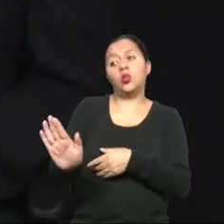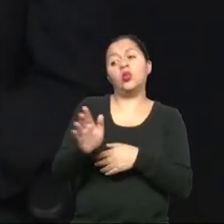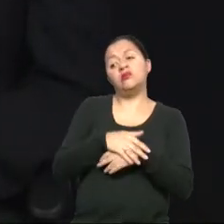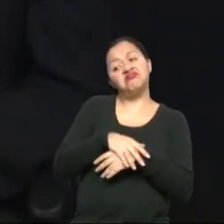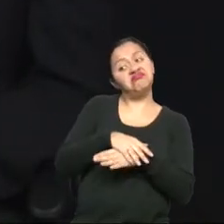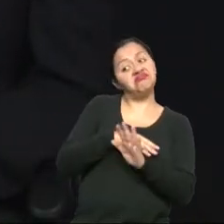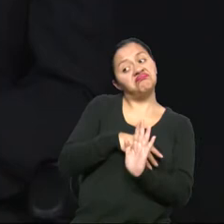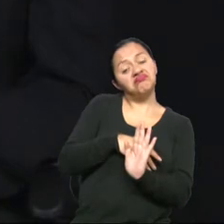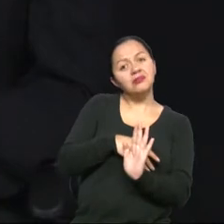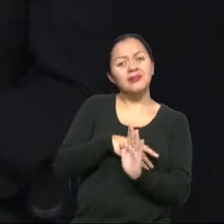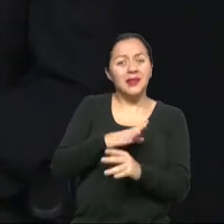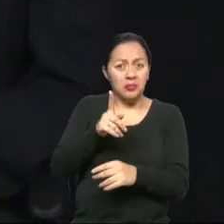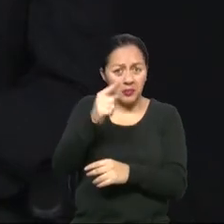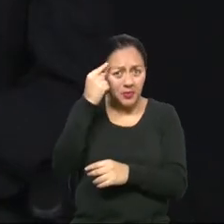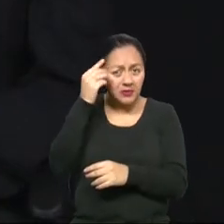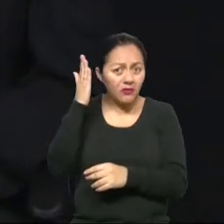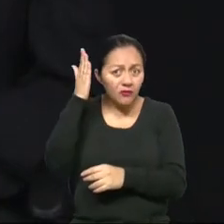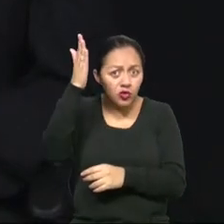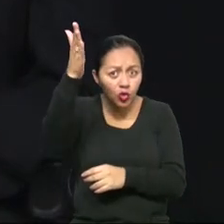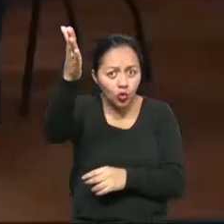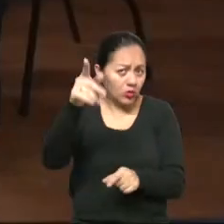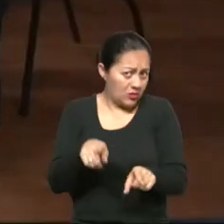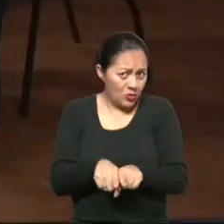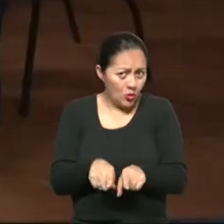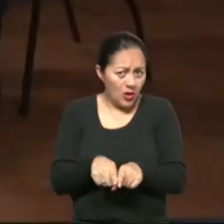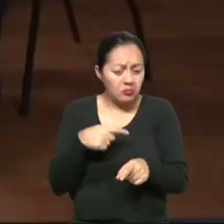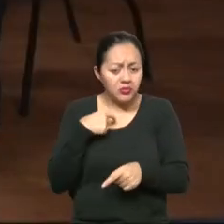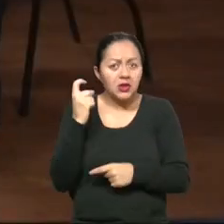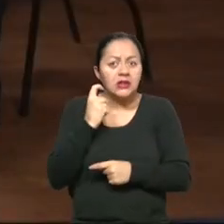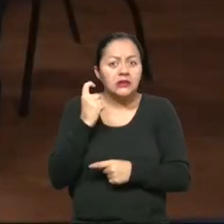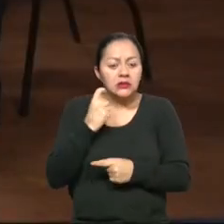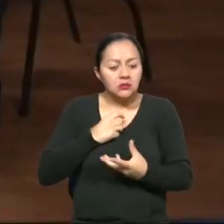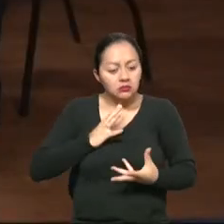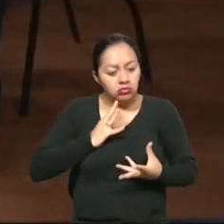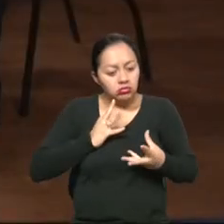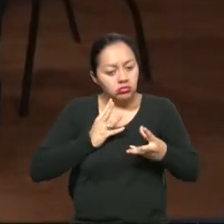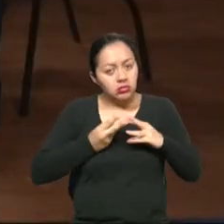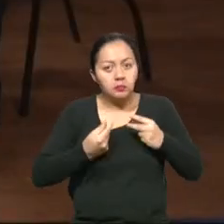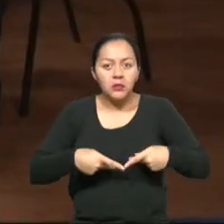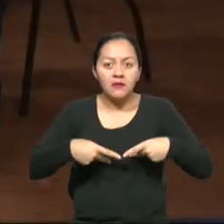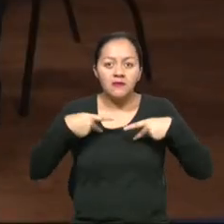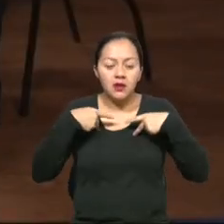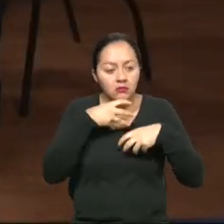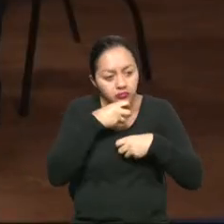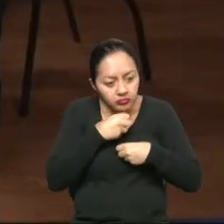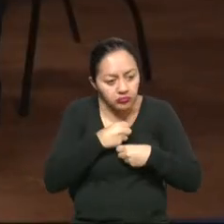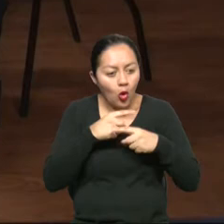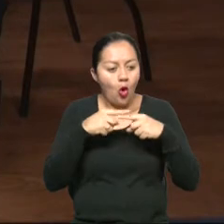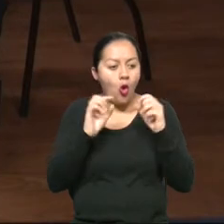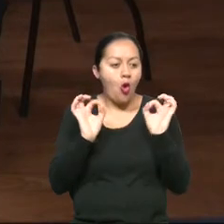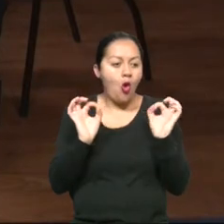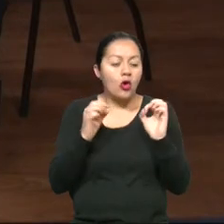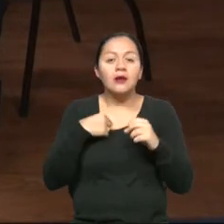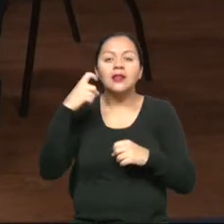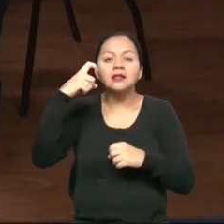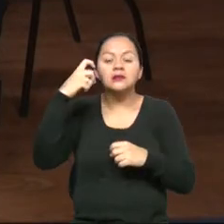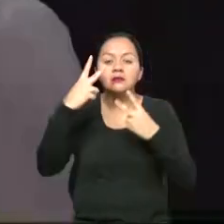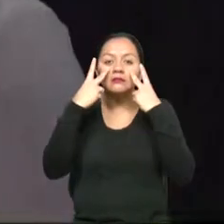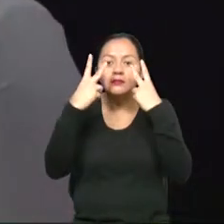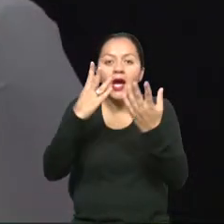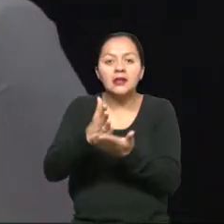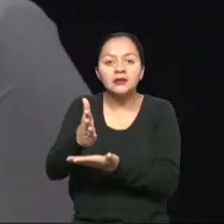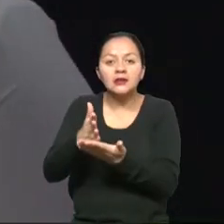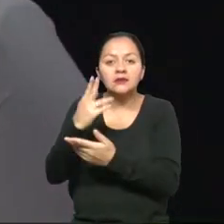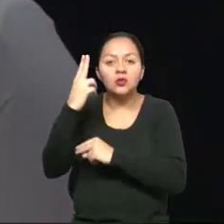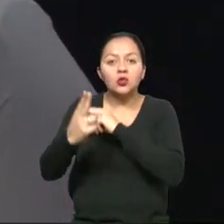en algún momento de nuestra vida podemos tener y necesitar y considerar también, abrir nuestros ojos para lo que implica la accesibilidad.